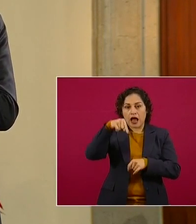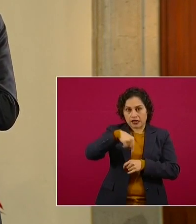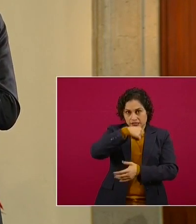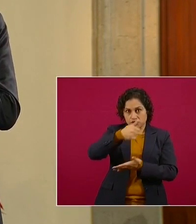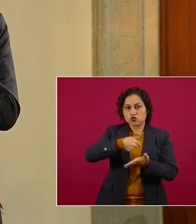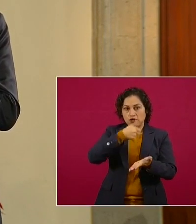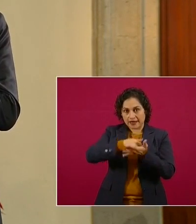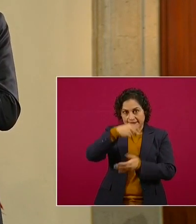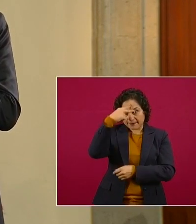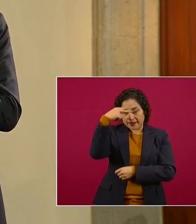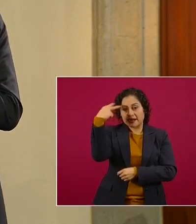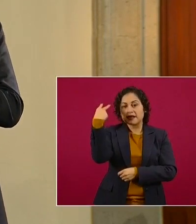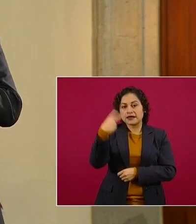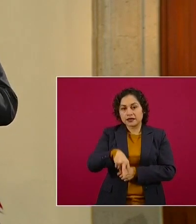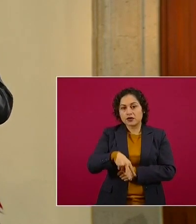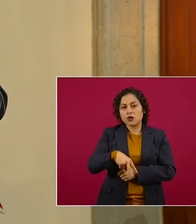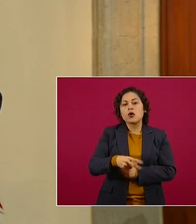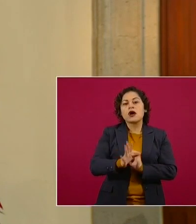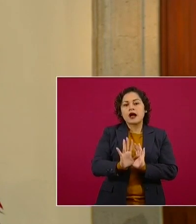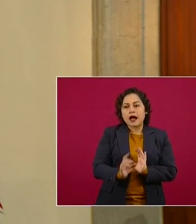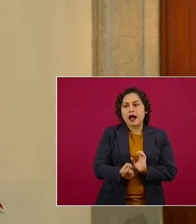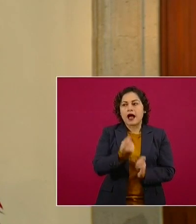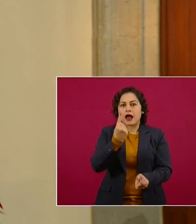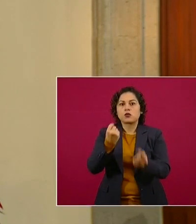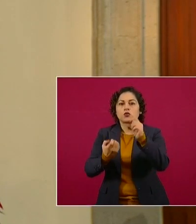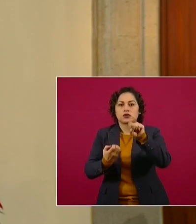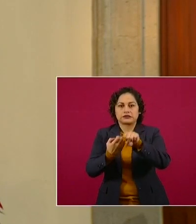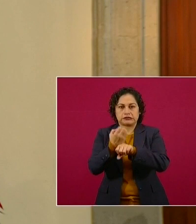y en algunos estados del país.